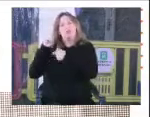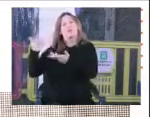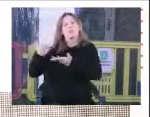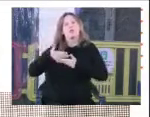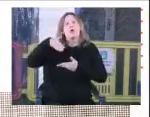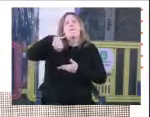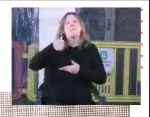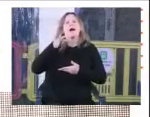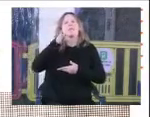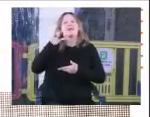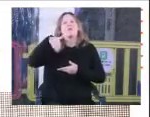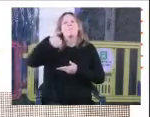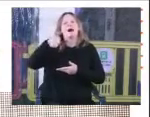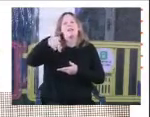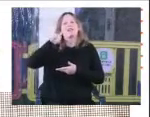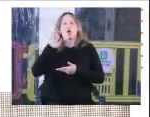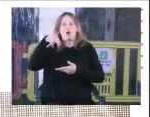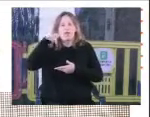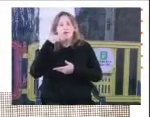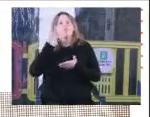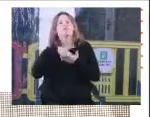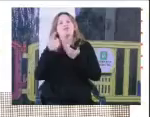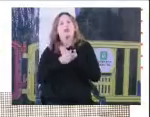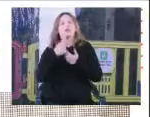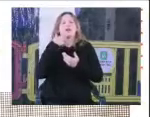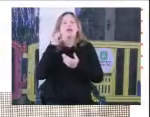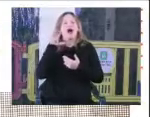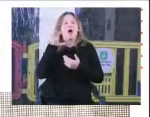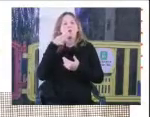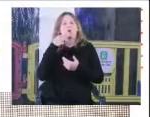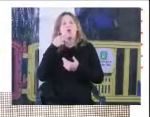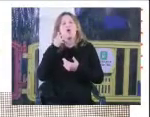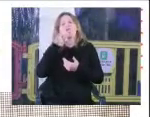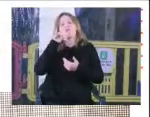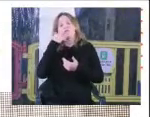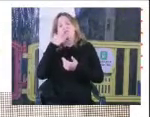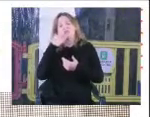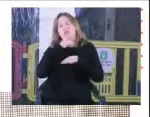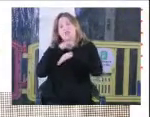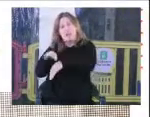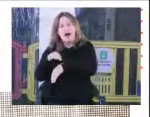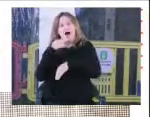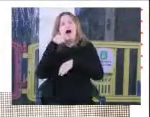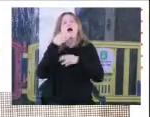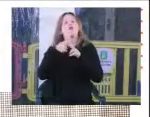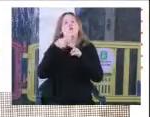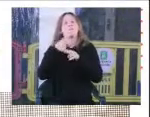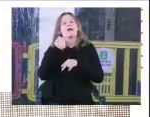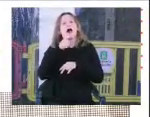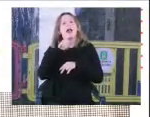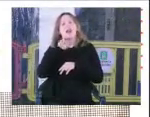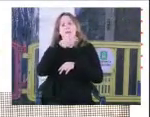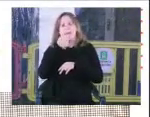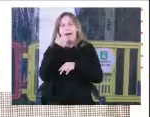Mateo Mañone a trabajar en el proyecto de audio guía de las memorias del municipio B, que se llamó Alba, para reconocer